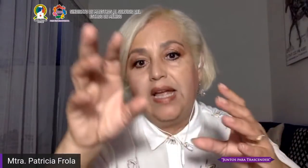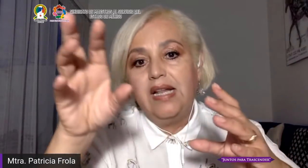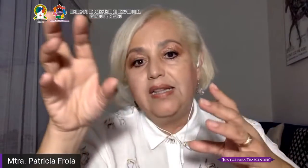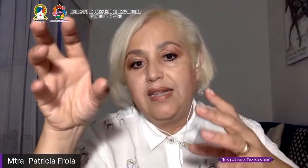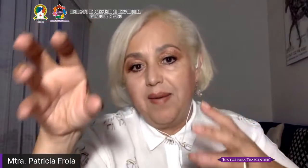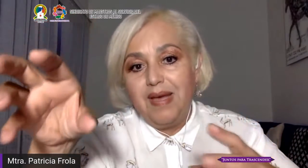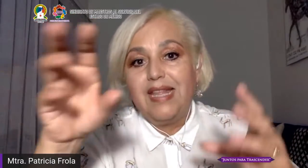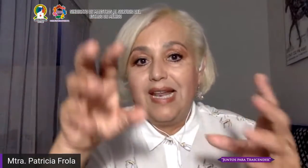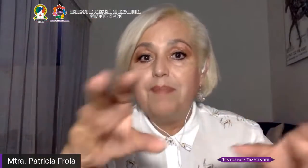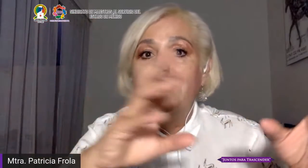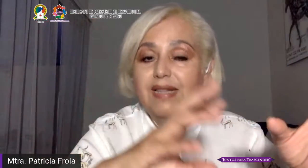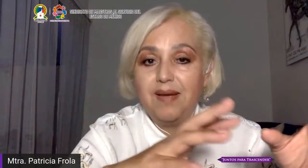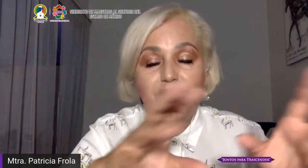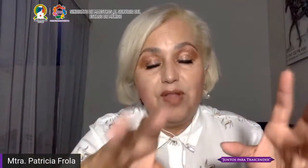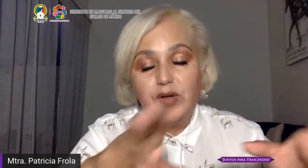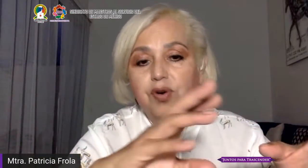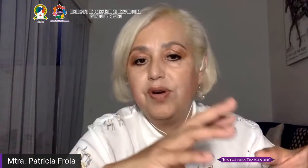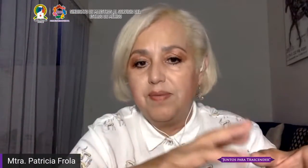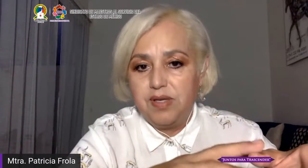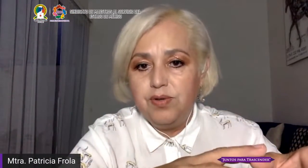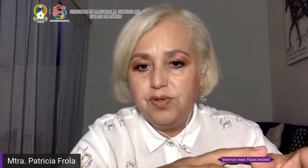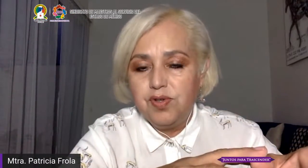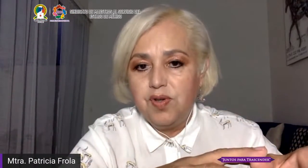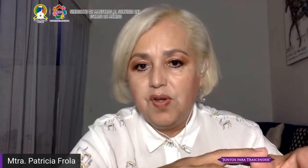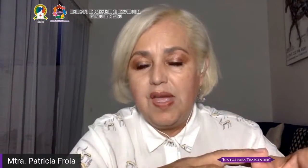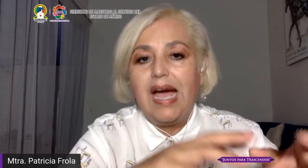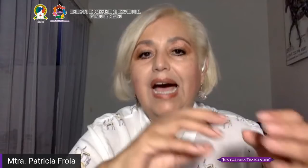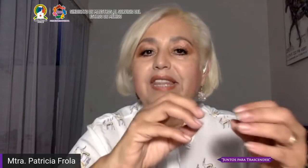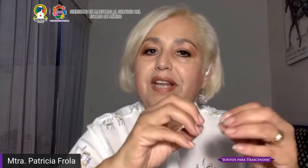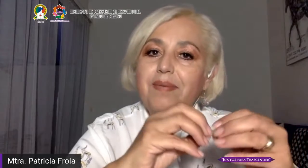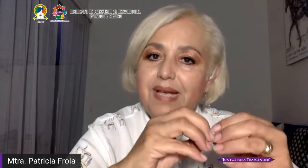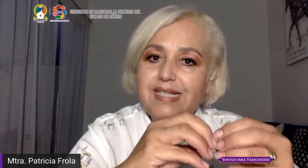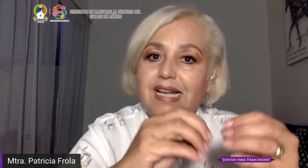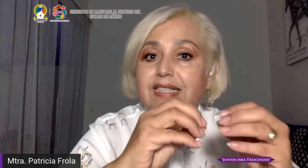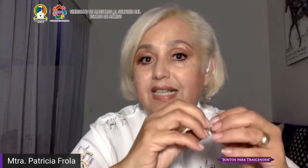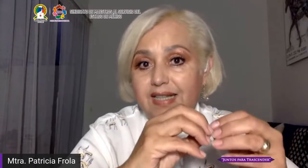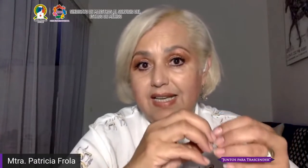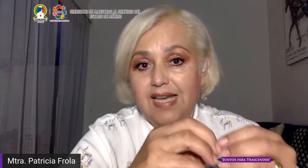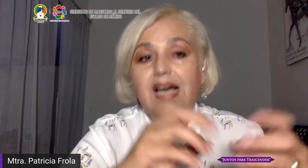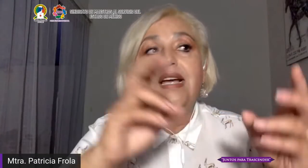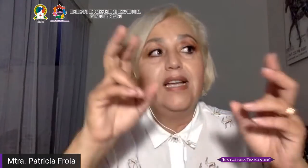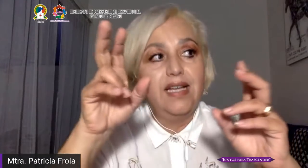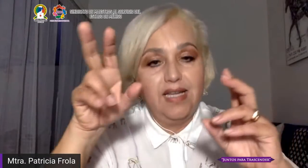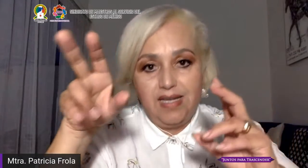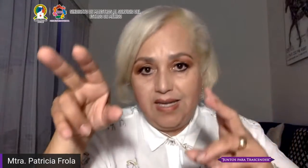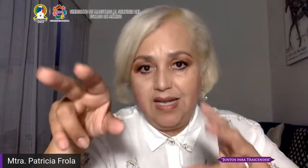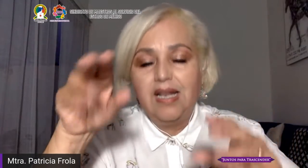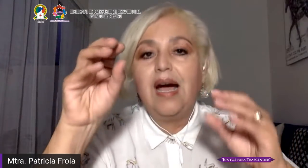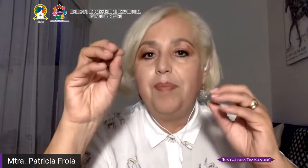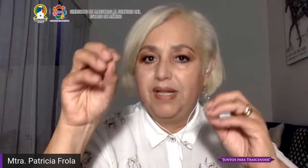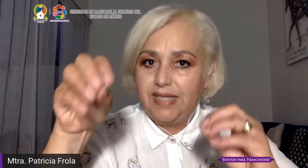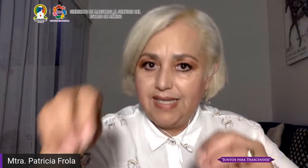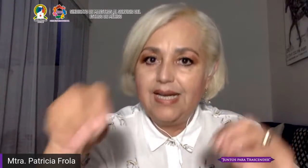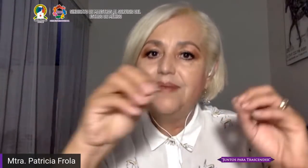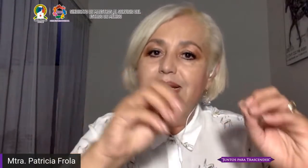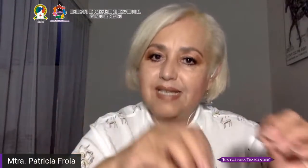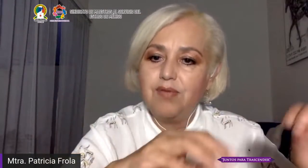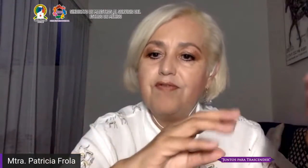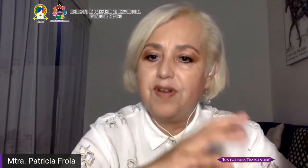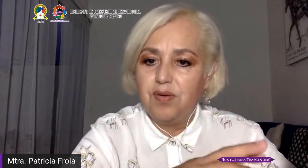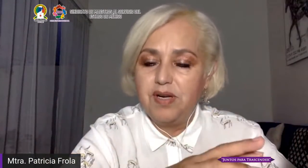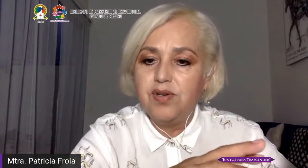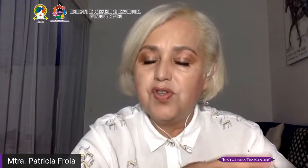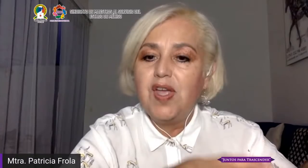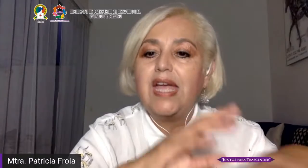el tema de la pandemia del coronavirus a través de la estrategia el aprendizaje